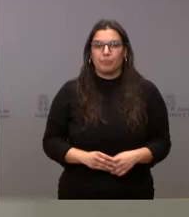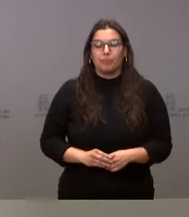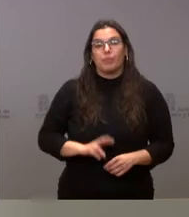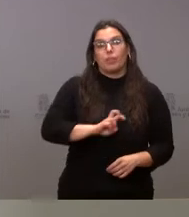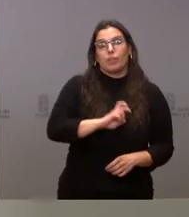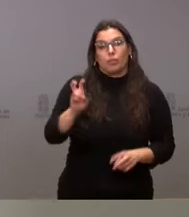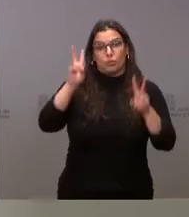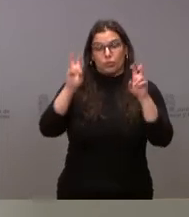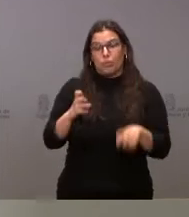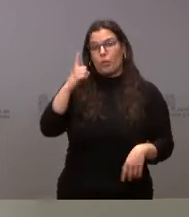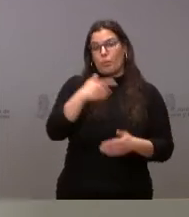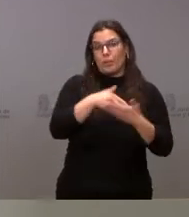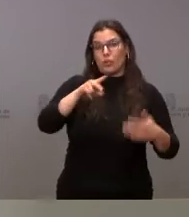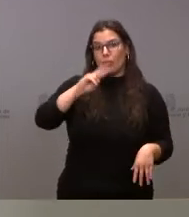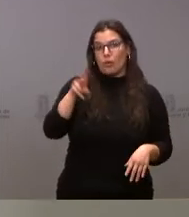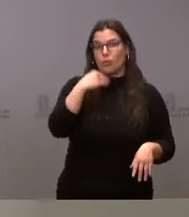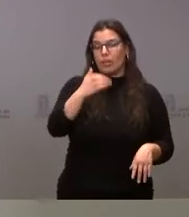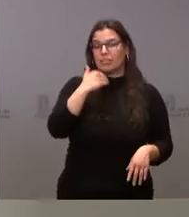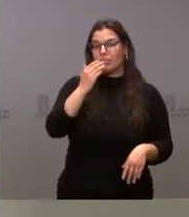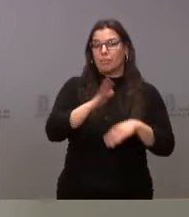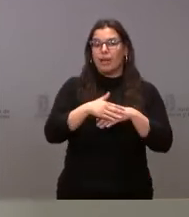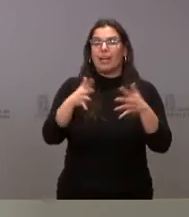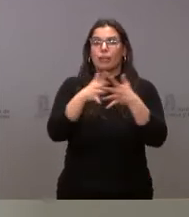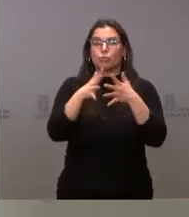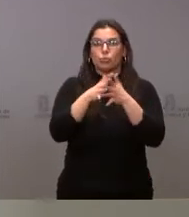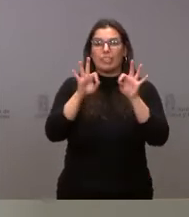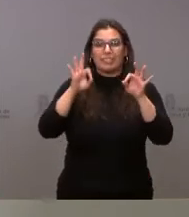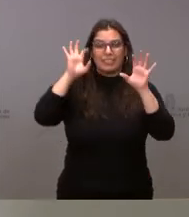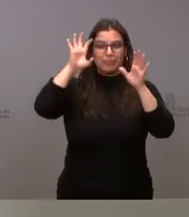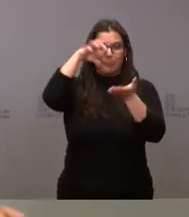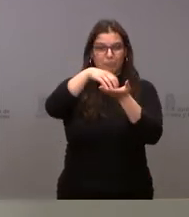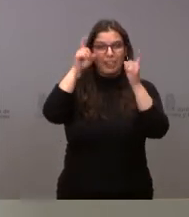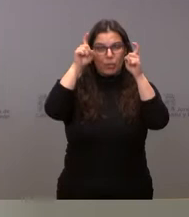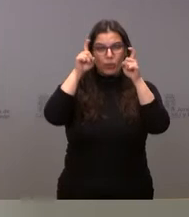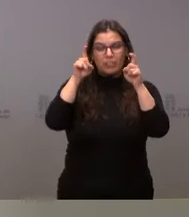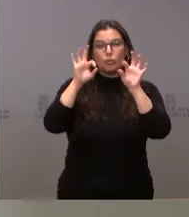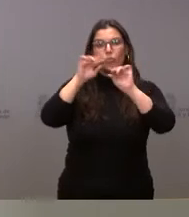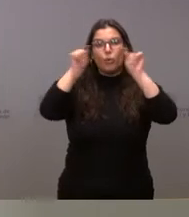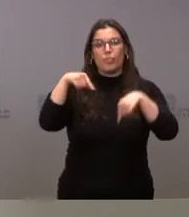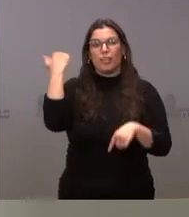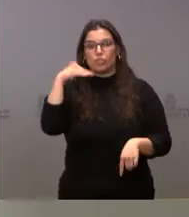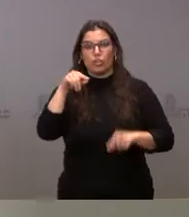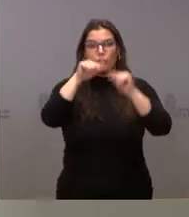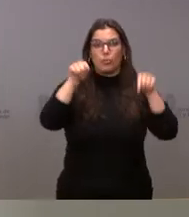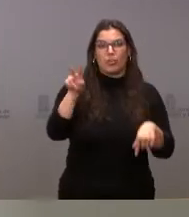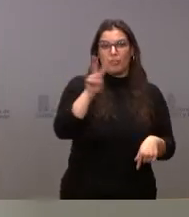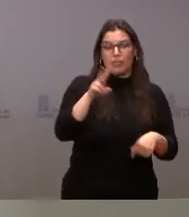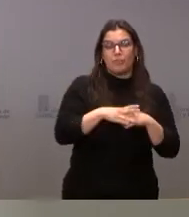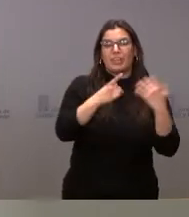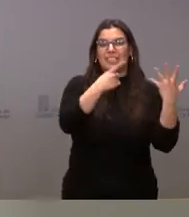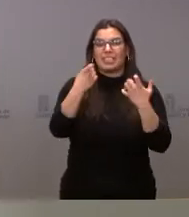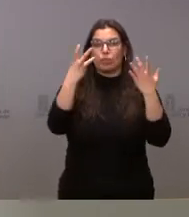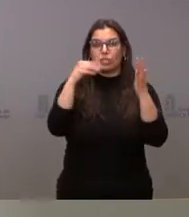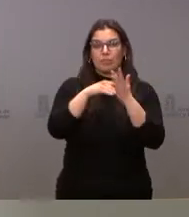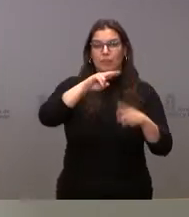cerca de un millón de euros para la mejora de las infraestructuras educativas en diversos centros de Soria y Valladolid, 680 mil euros